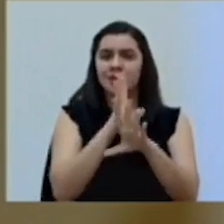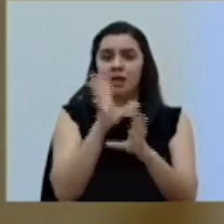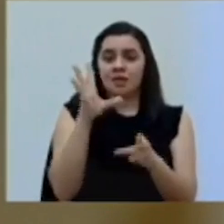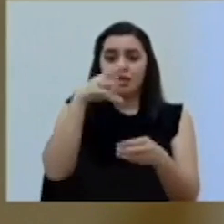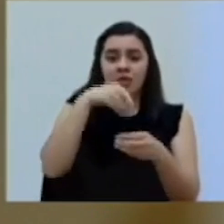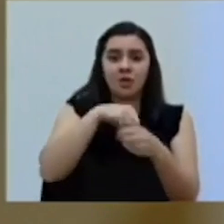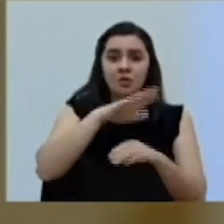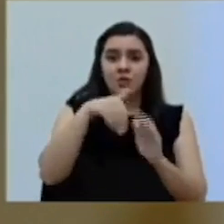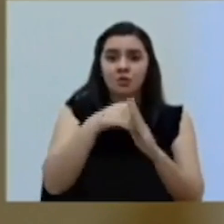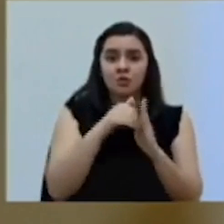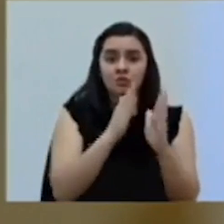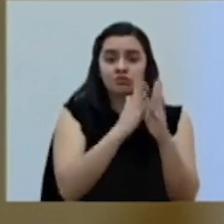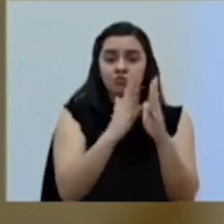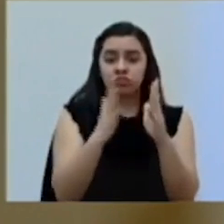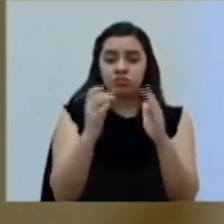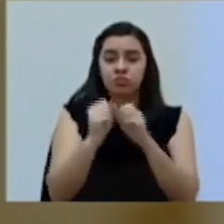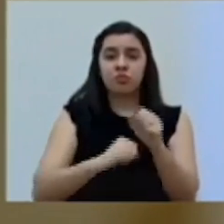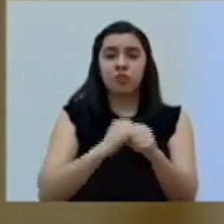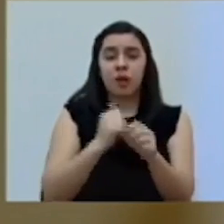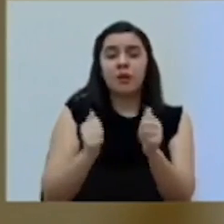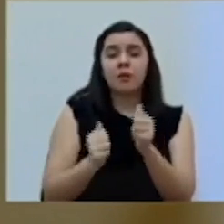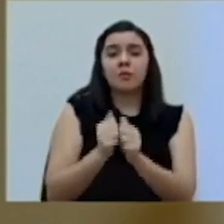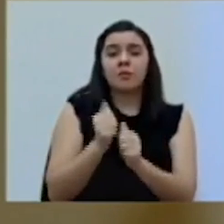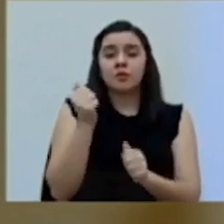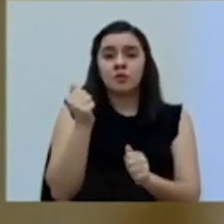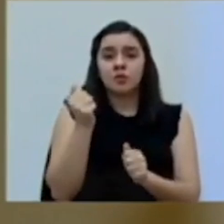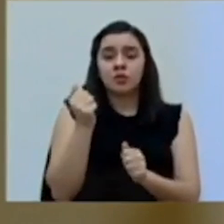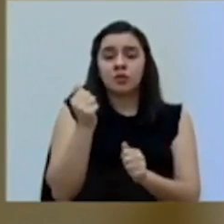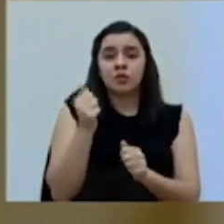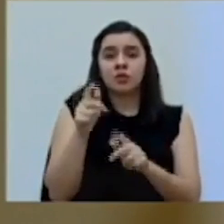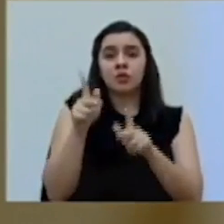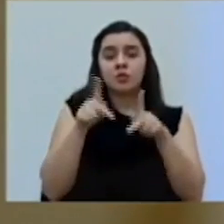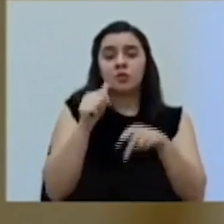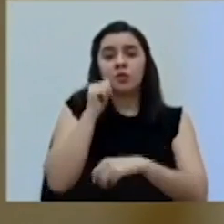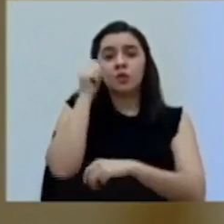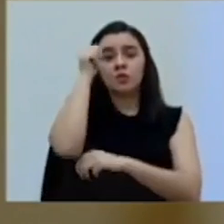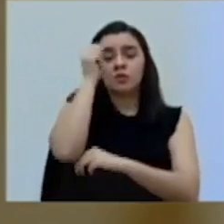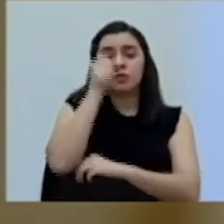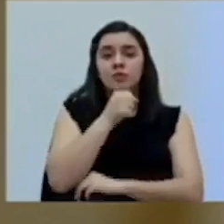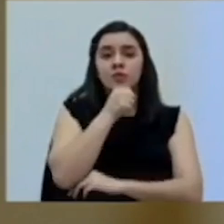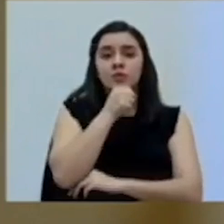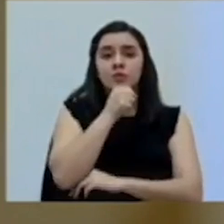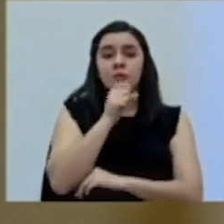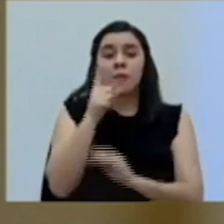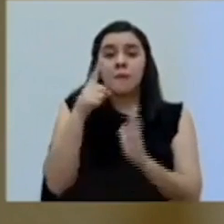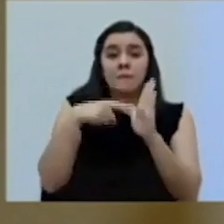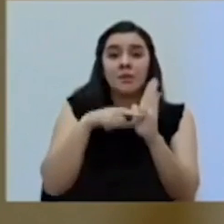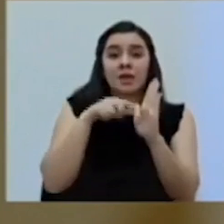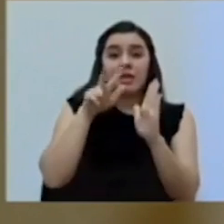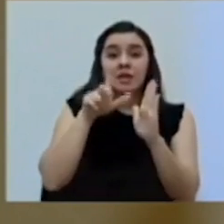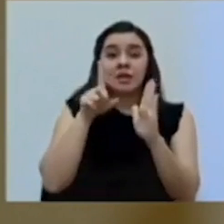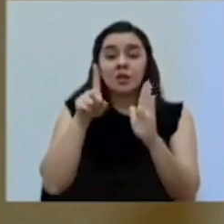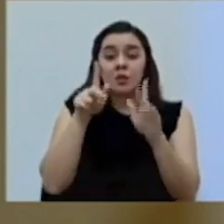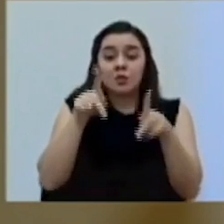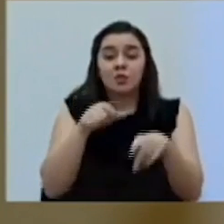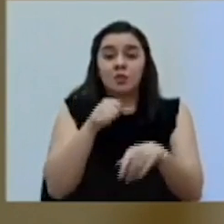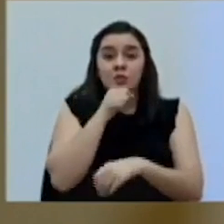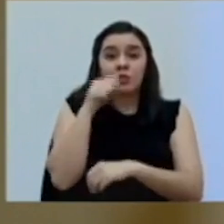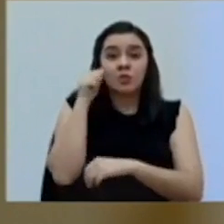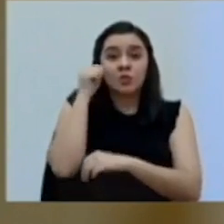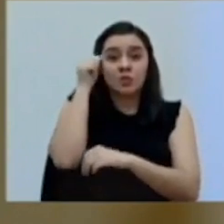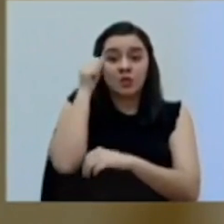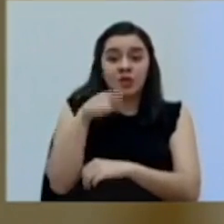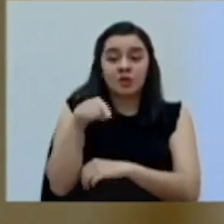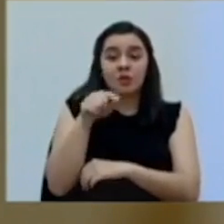todo ese rango de edad, la gran mayoría han sido personas adultas mayores. Son 1,031 adultos mayores de esos 1